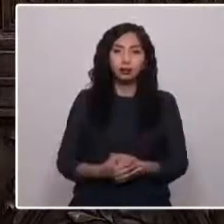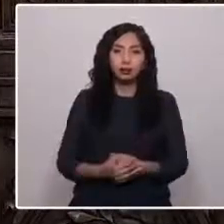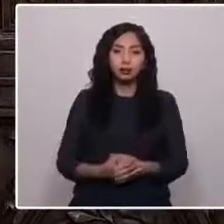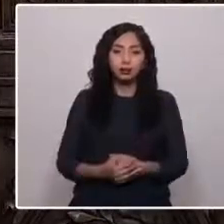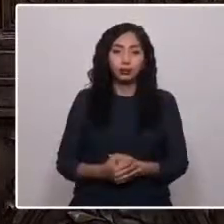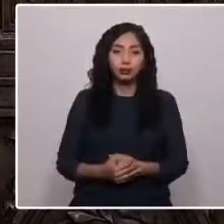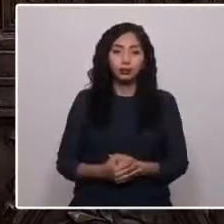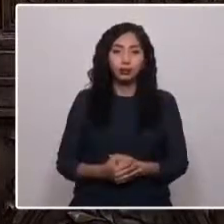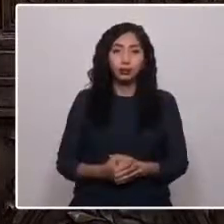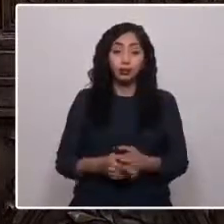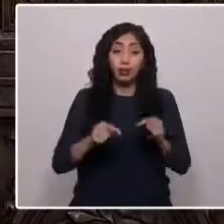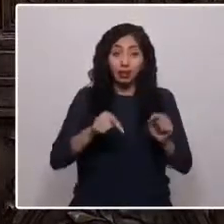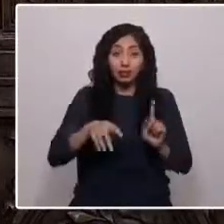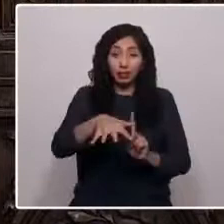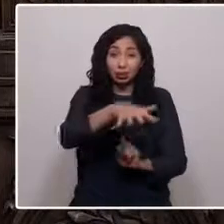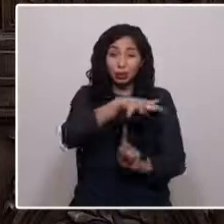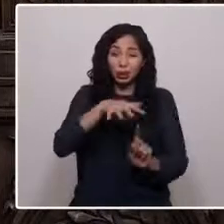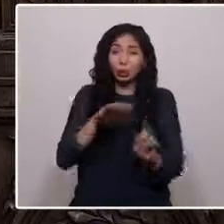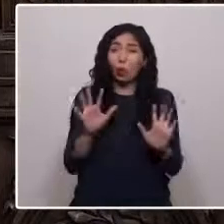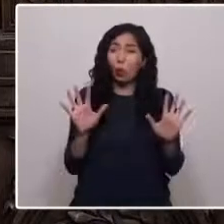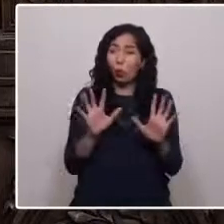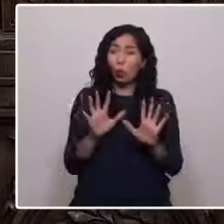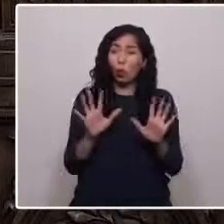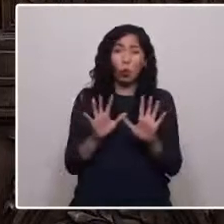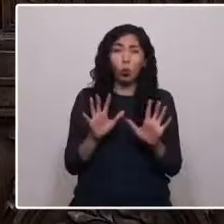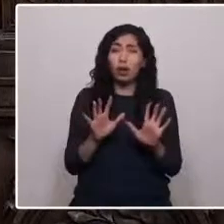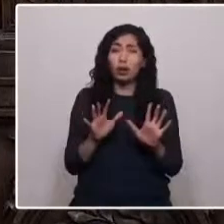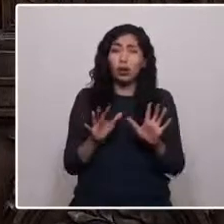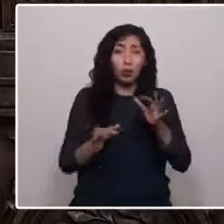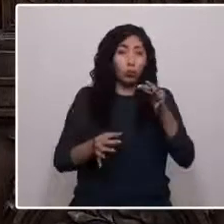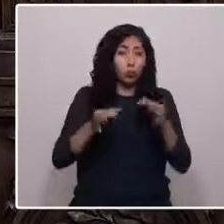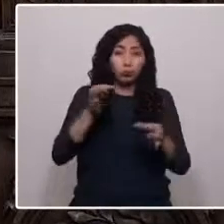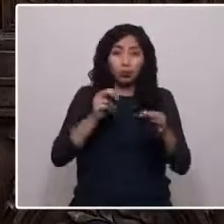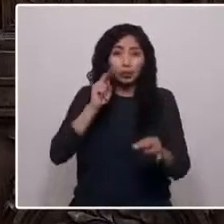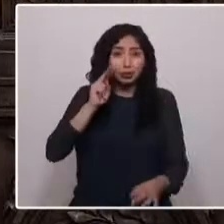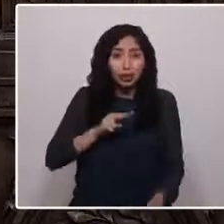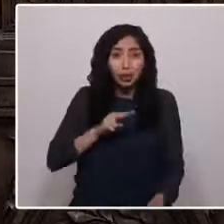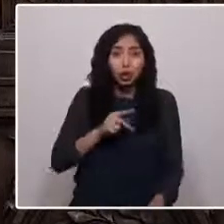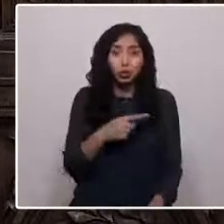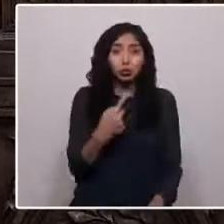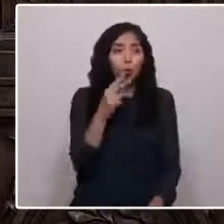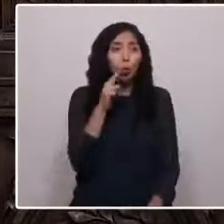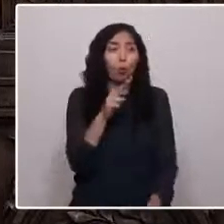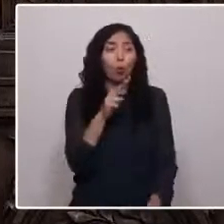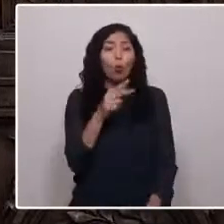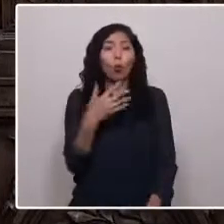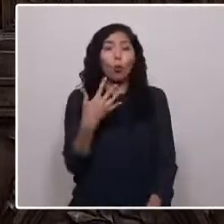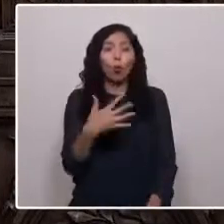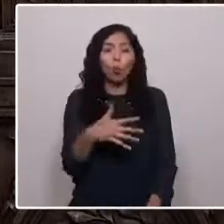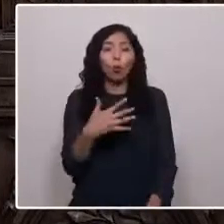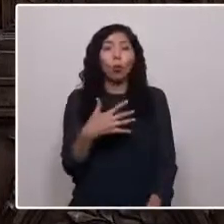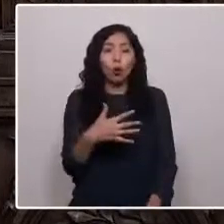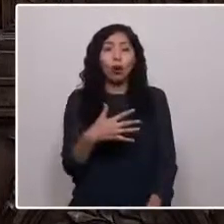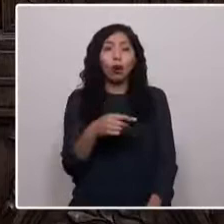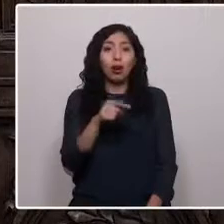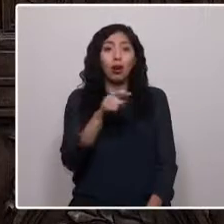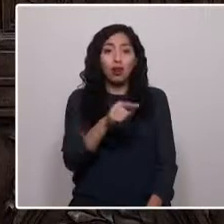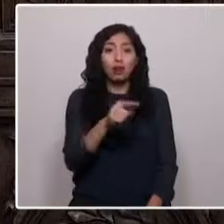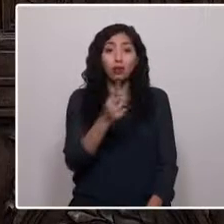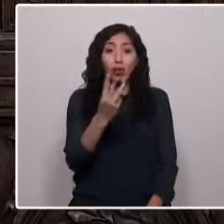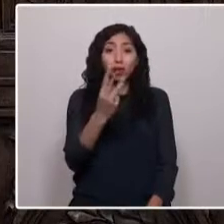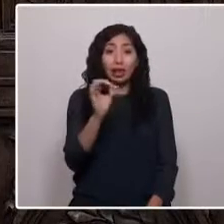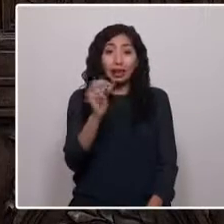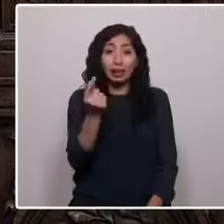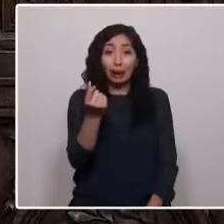Este suceso dramático e injusto marcó a todos quienes estuvimos y fue la gota, los 30 pesos, para